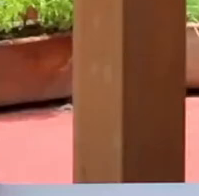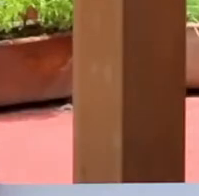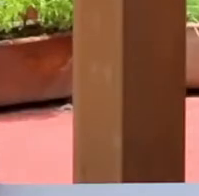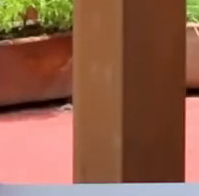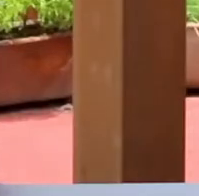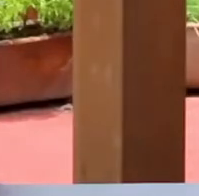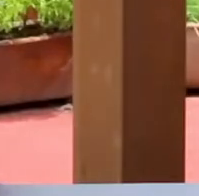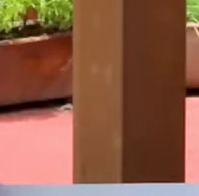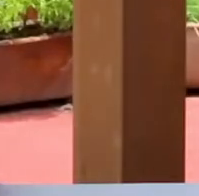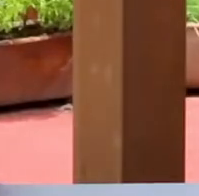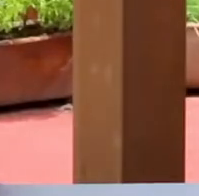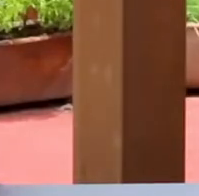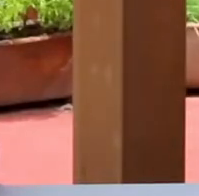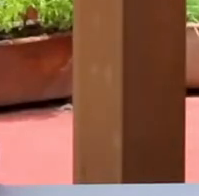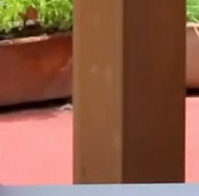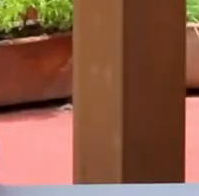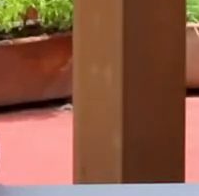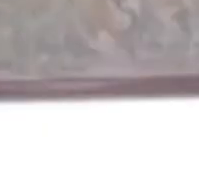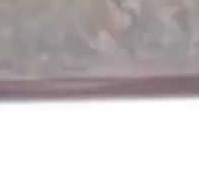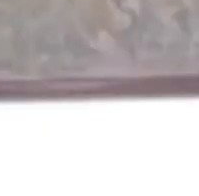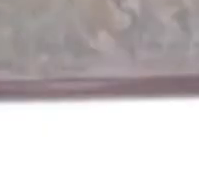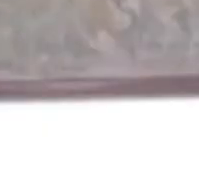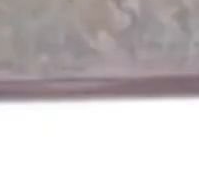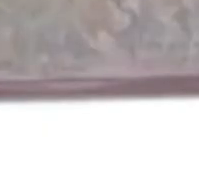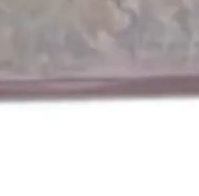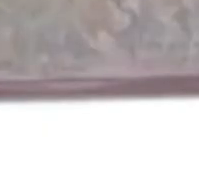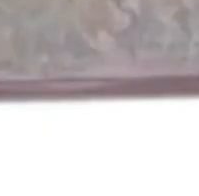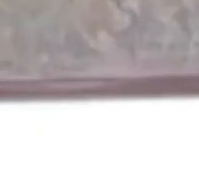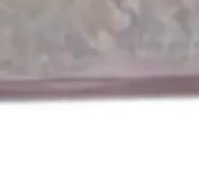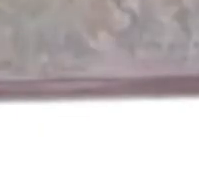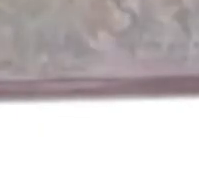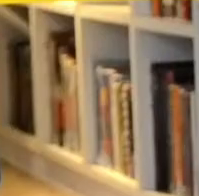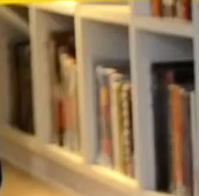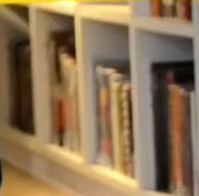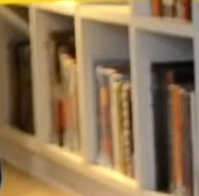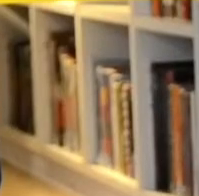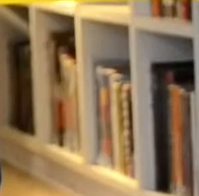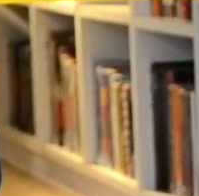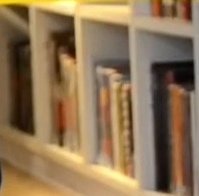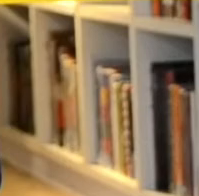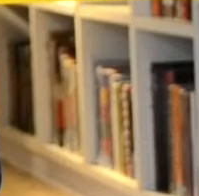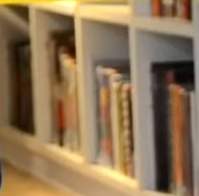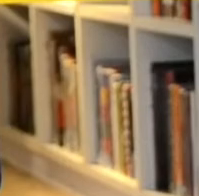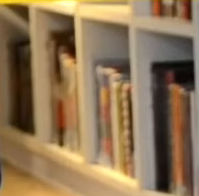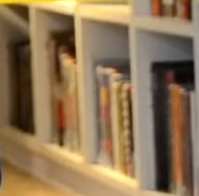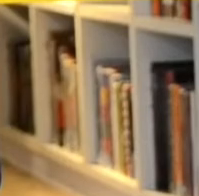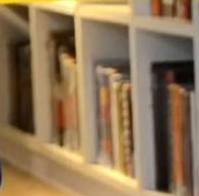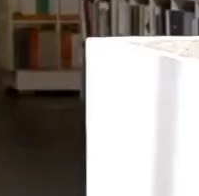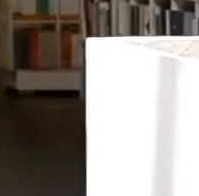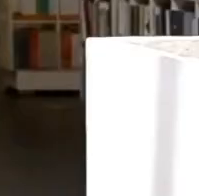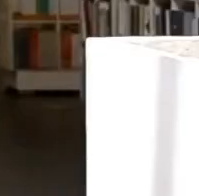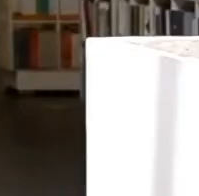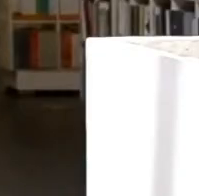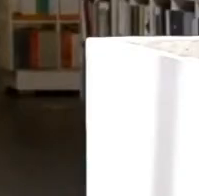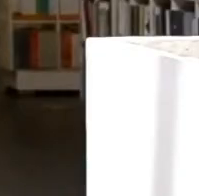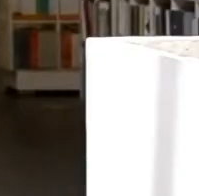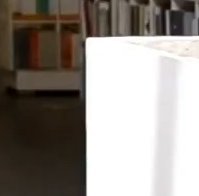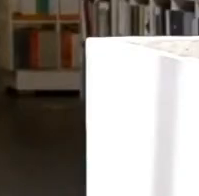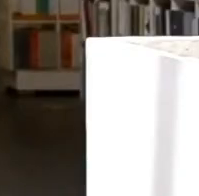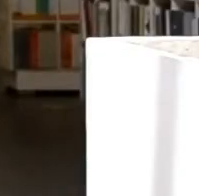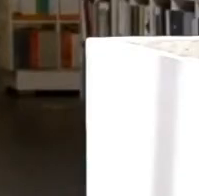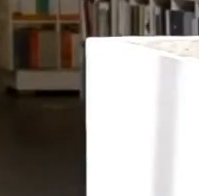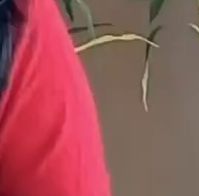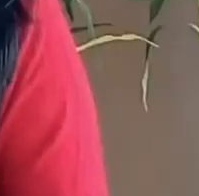a las 22 horas, en compañía de Alicia Molina, Oscar de la Borbolla, Ricardo Chávez Castañeda y Galo